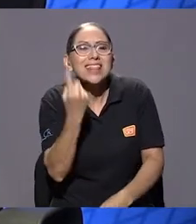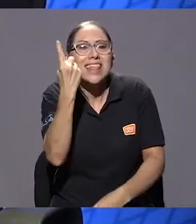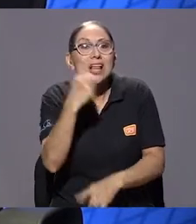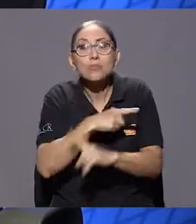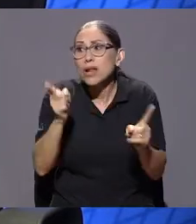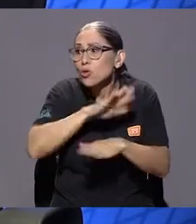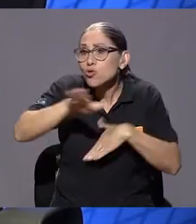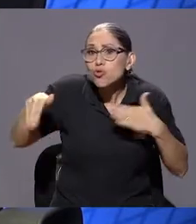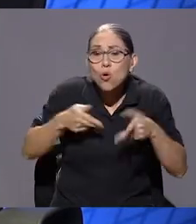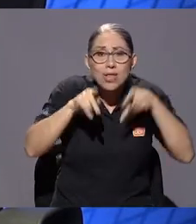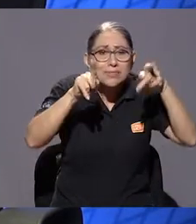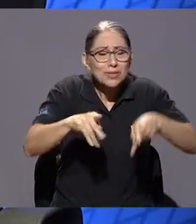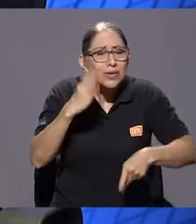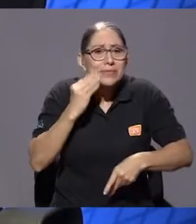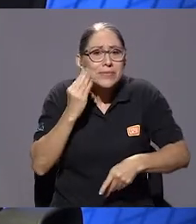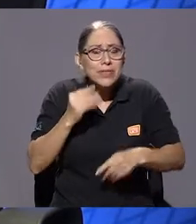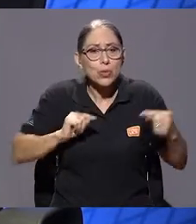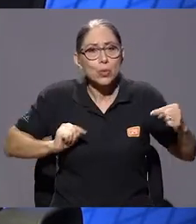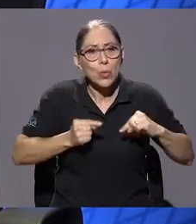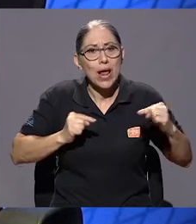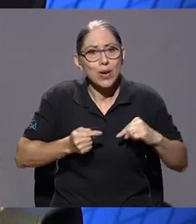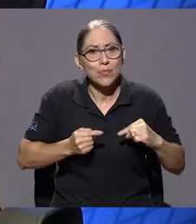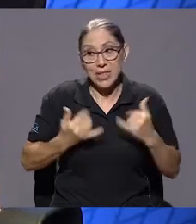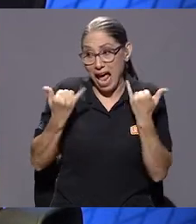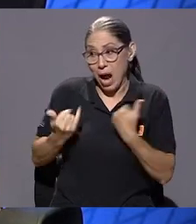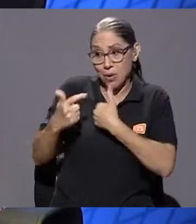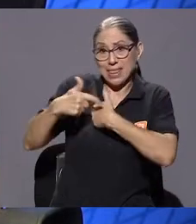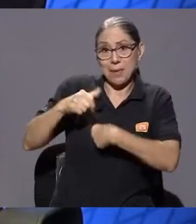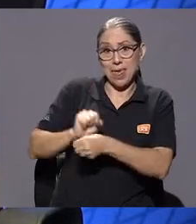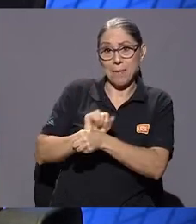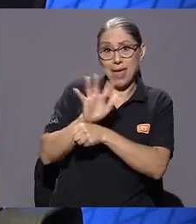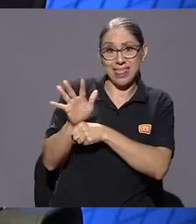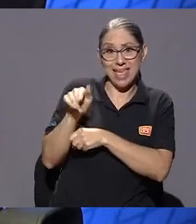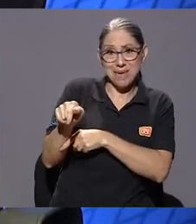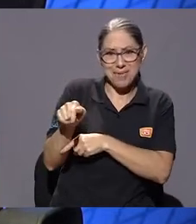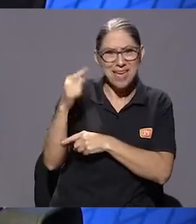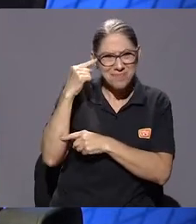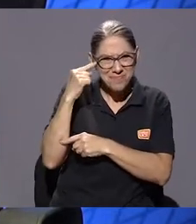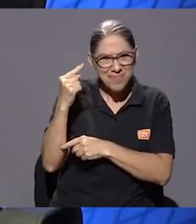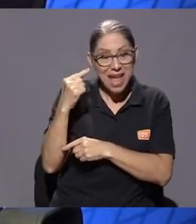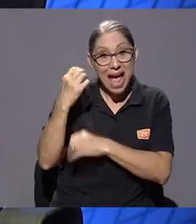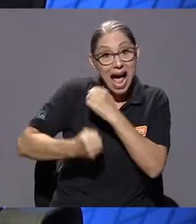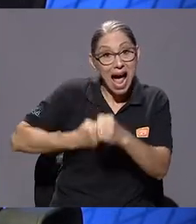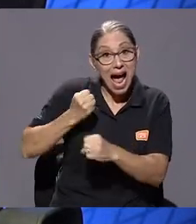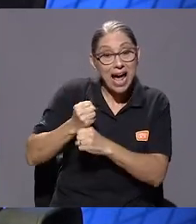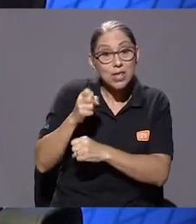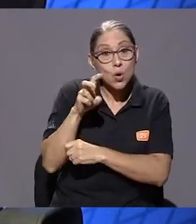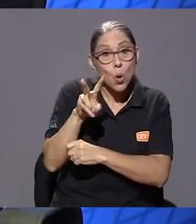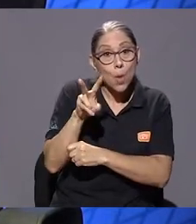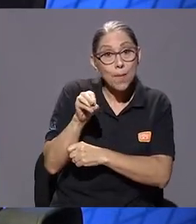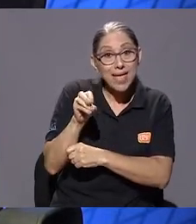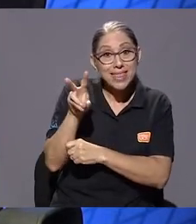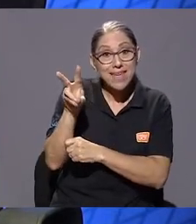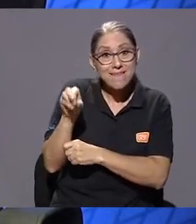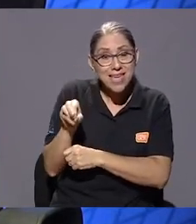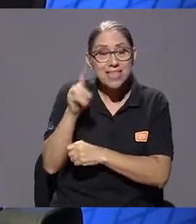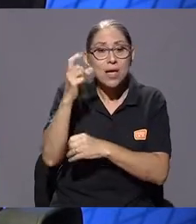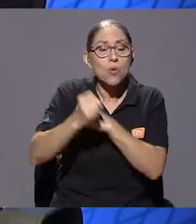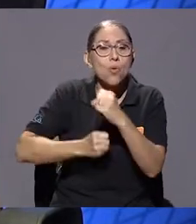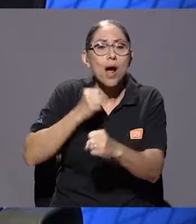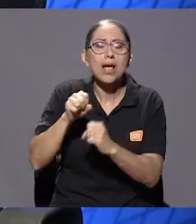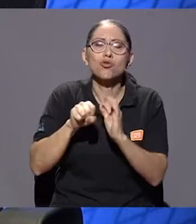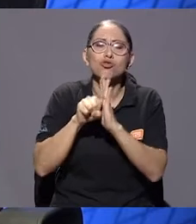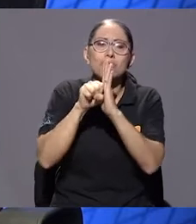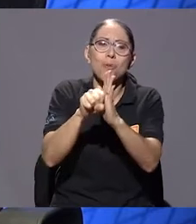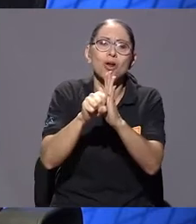siempre me gusta mucho enfocarme en este tema de pandemia, porque el 2020, ¿verdad?, fue un año sumamente simbólico, significativo, en la